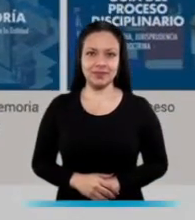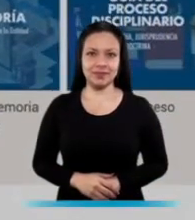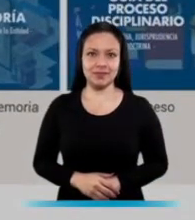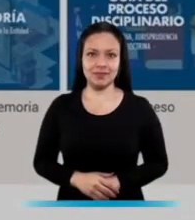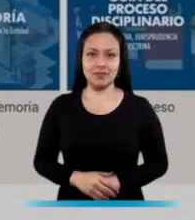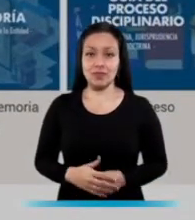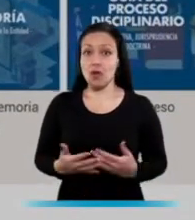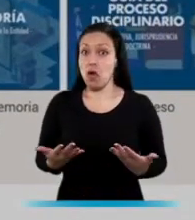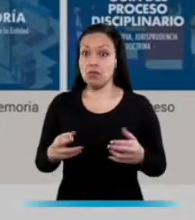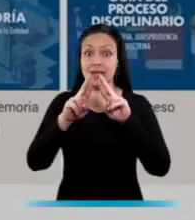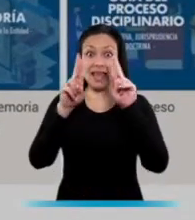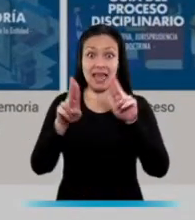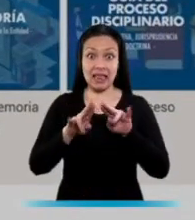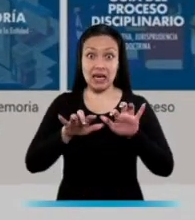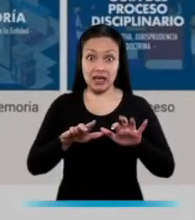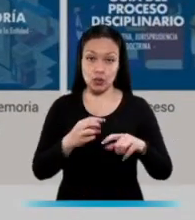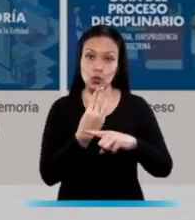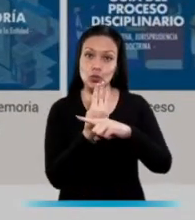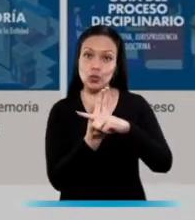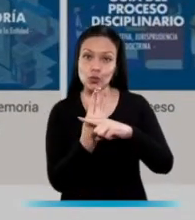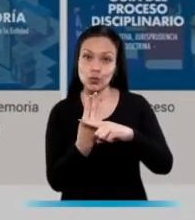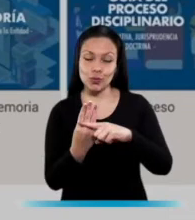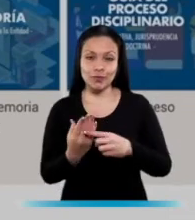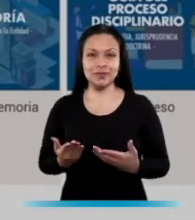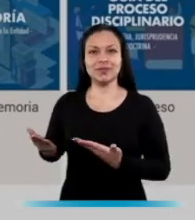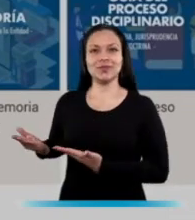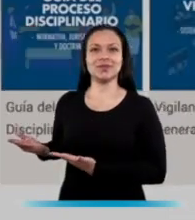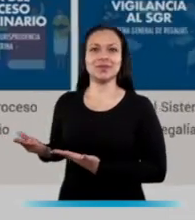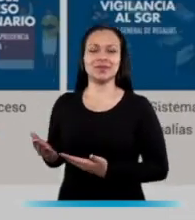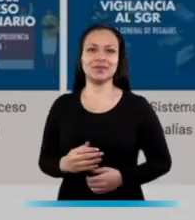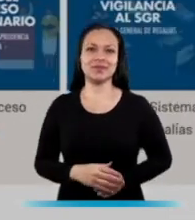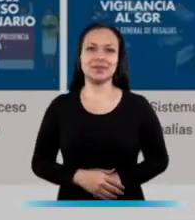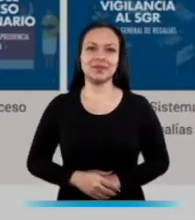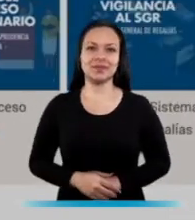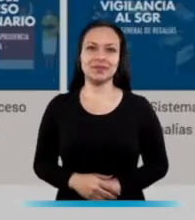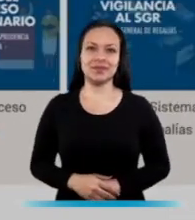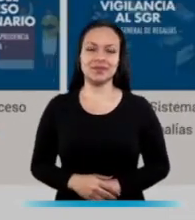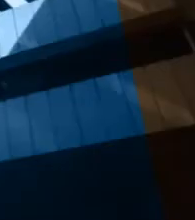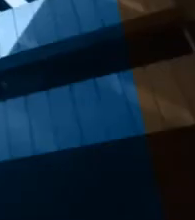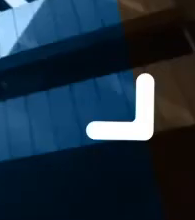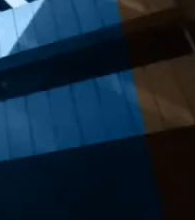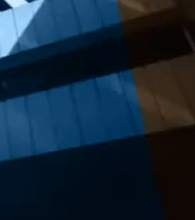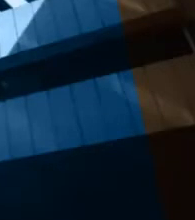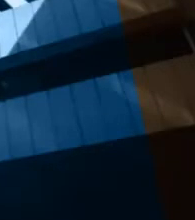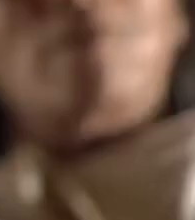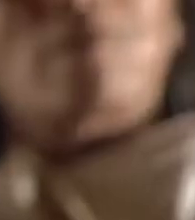en nuestra sede electrónica en www.procuraduría.gov.co